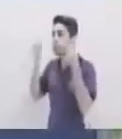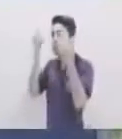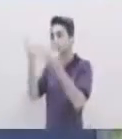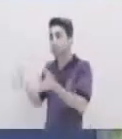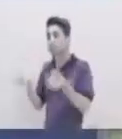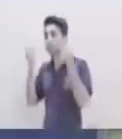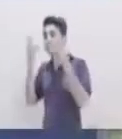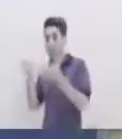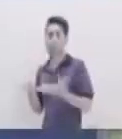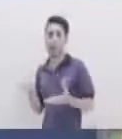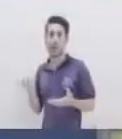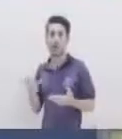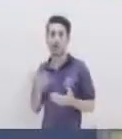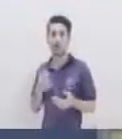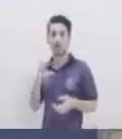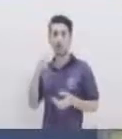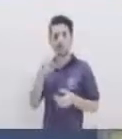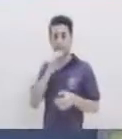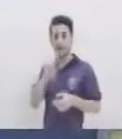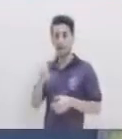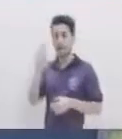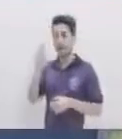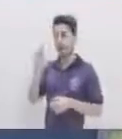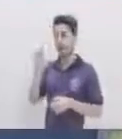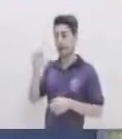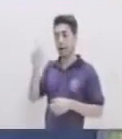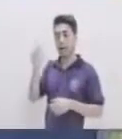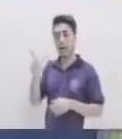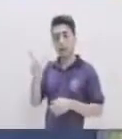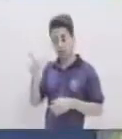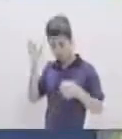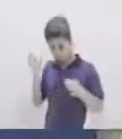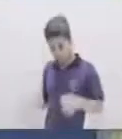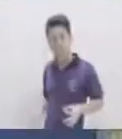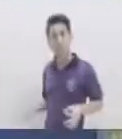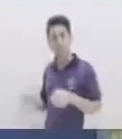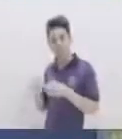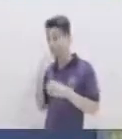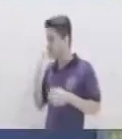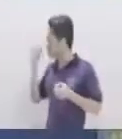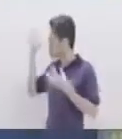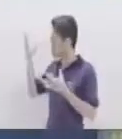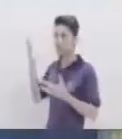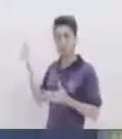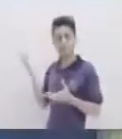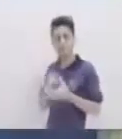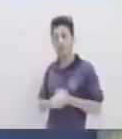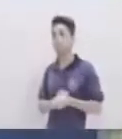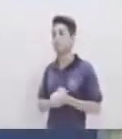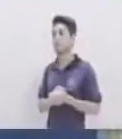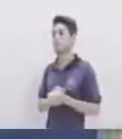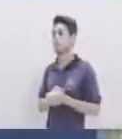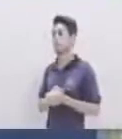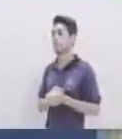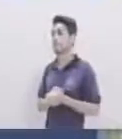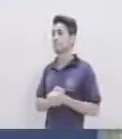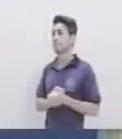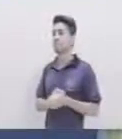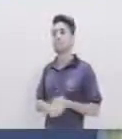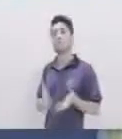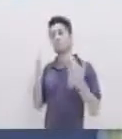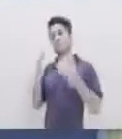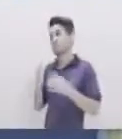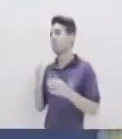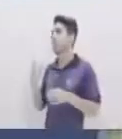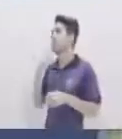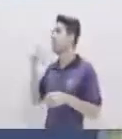se podría decir Y es una acción real y concreta Que tú puedes, si por ejemplo está Pedro enfrente de nosotros Comprobar Lo podemos comprobar Ajá Y estamos